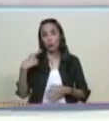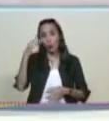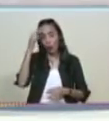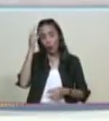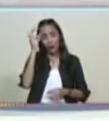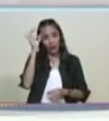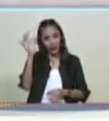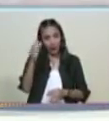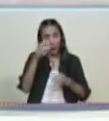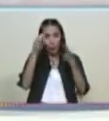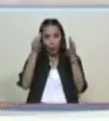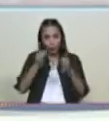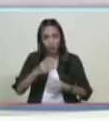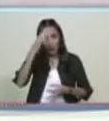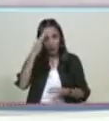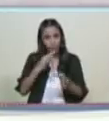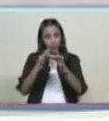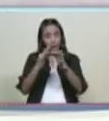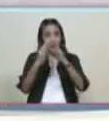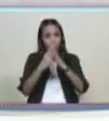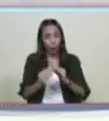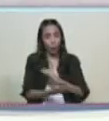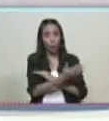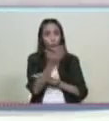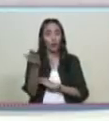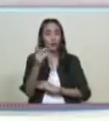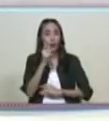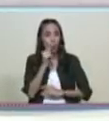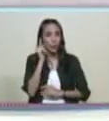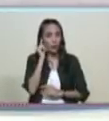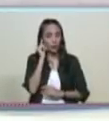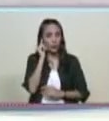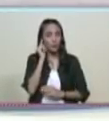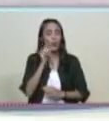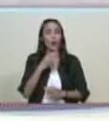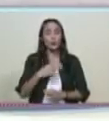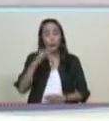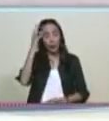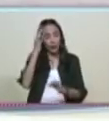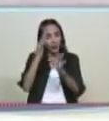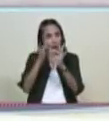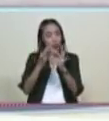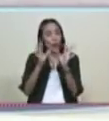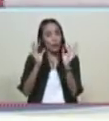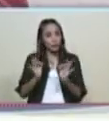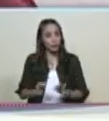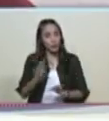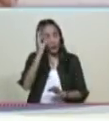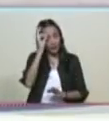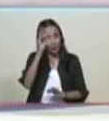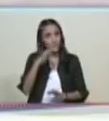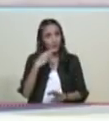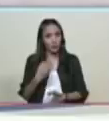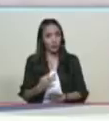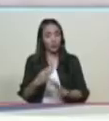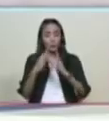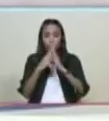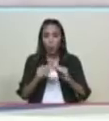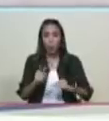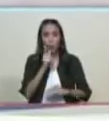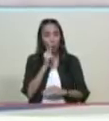hombre y mujer venezolano creo cada vez más en el pueblo de Venezuela en todos en todas